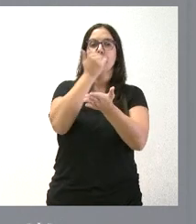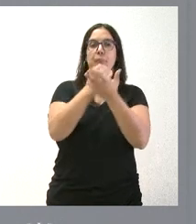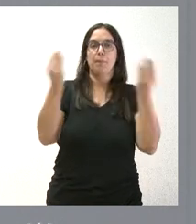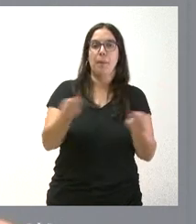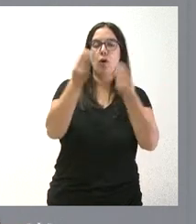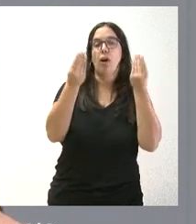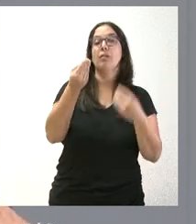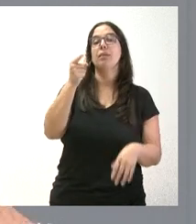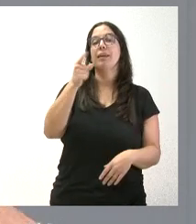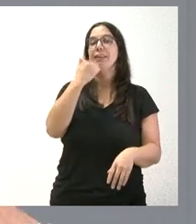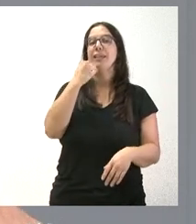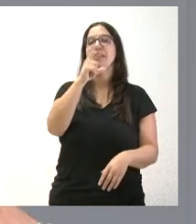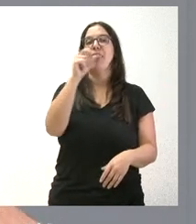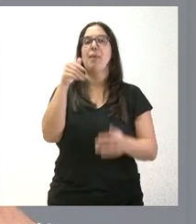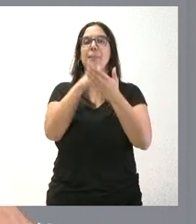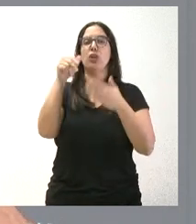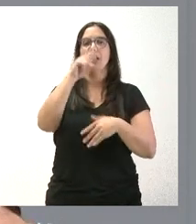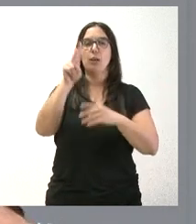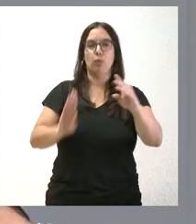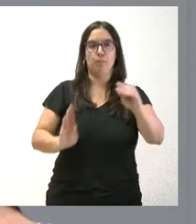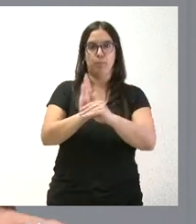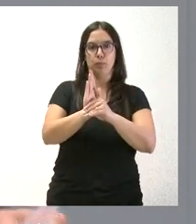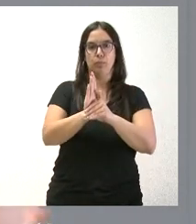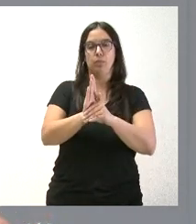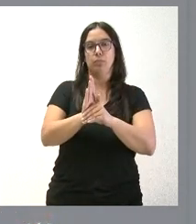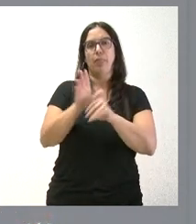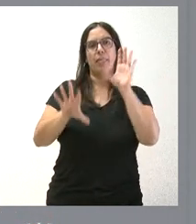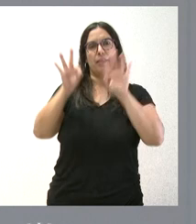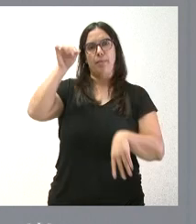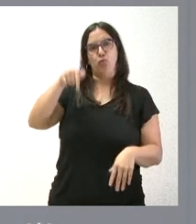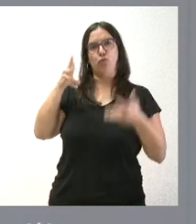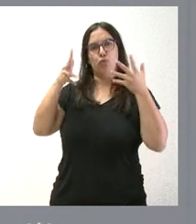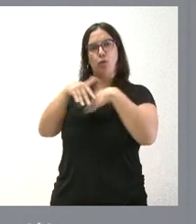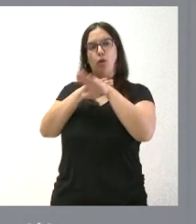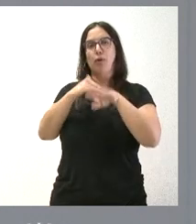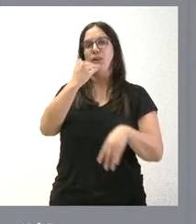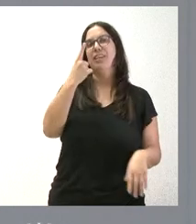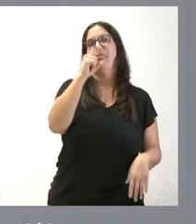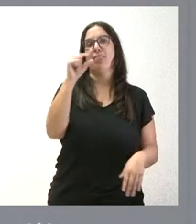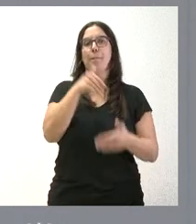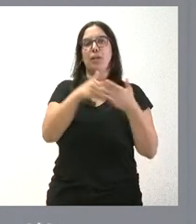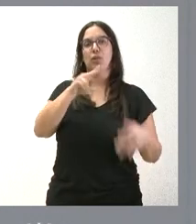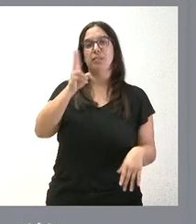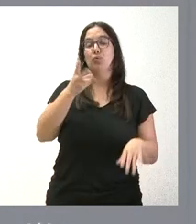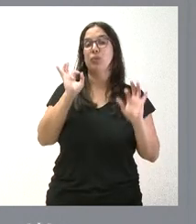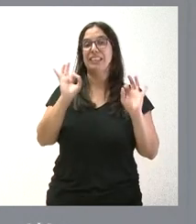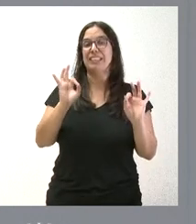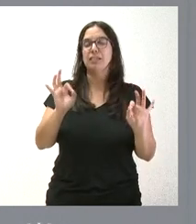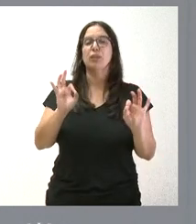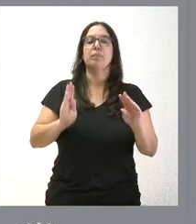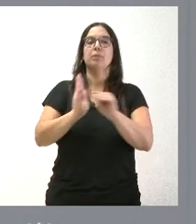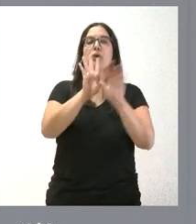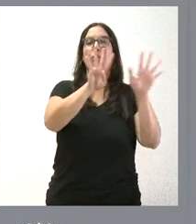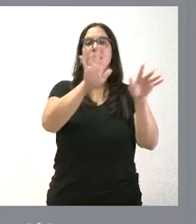mismas. A esto se destinan casi 100 millones de euros en este Consejo de Gobierno, casi 100 millones de euros. En concreto, se destinan